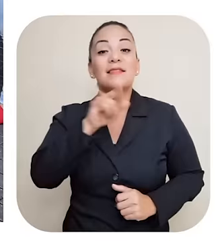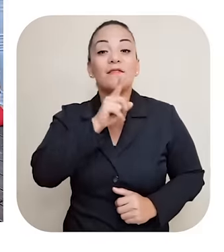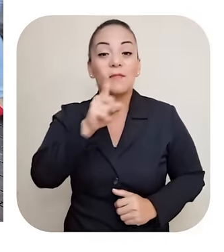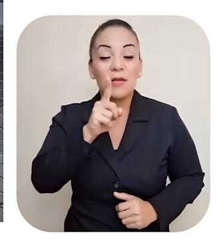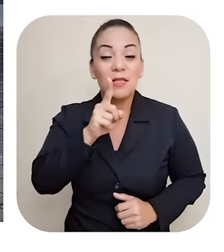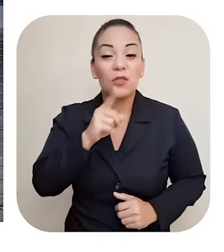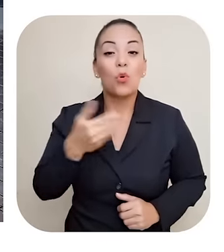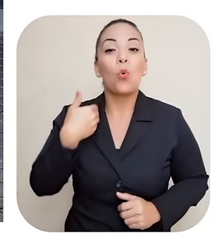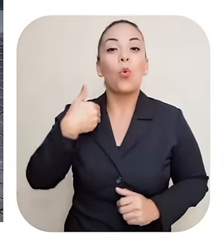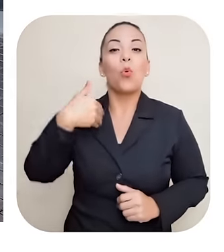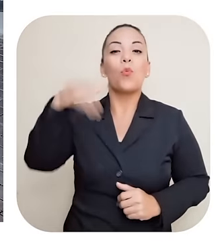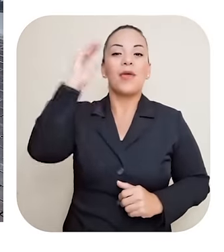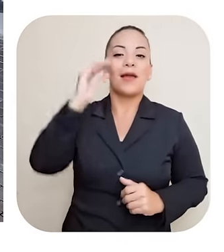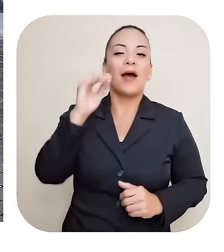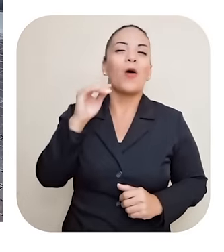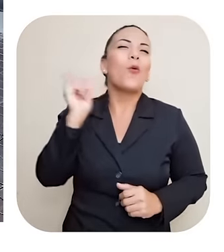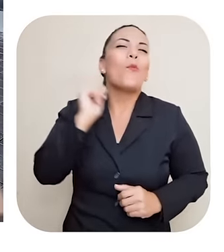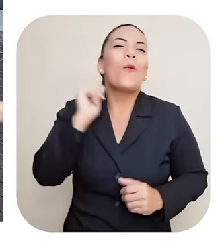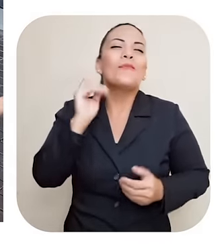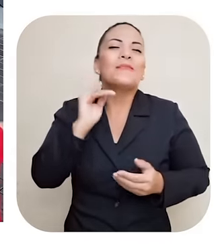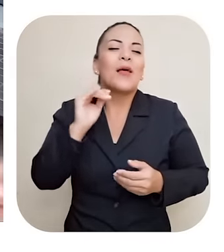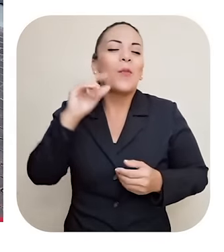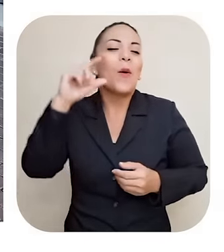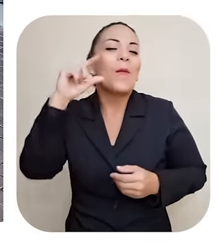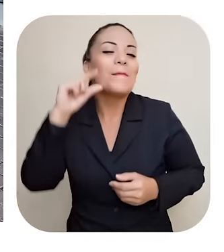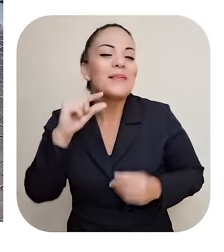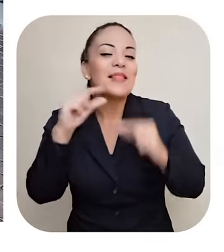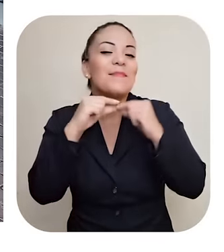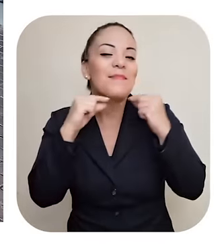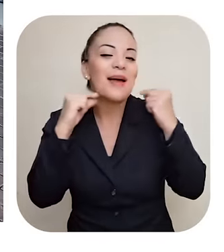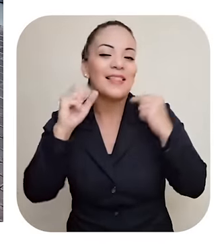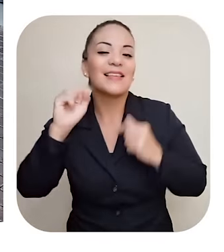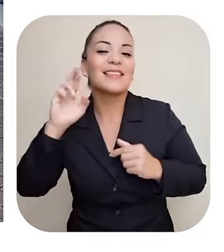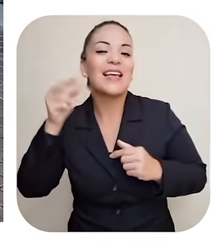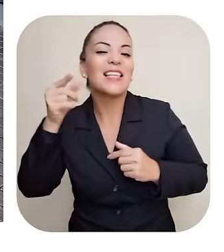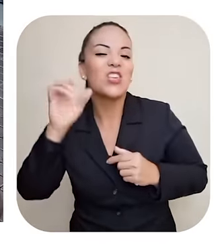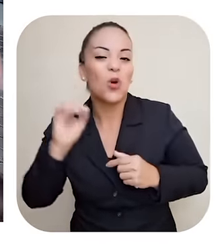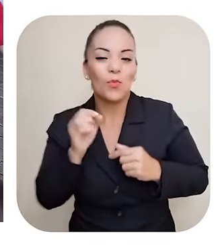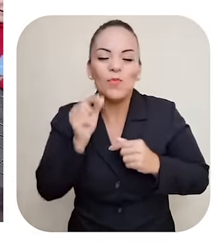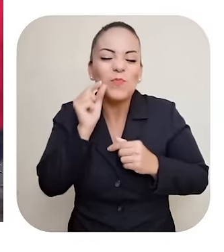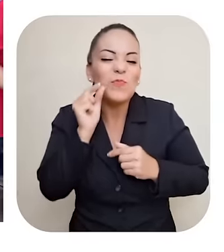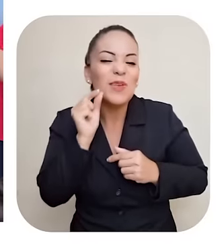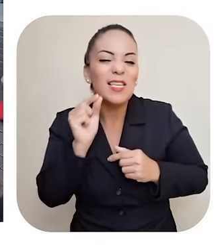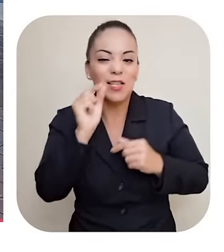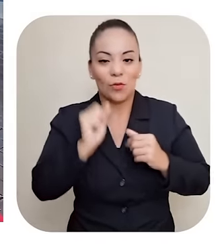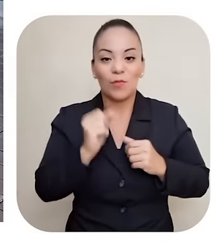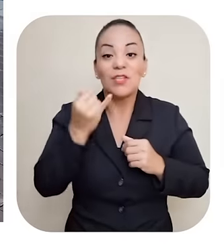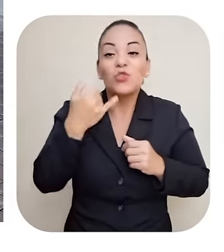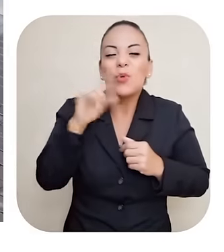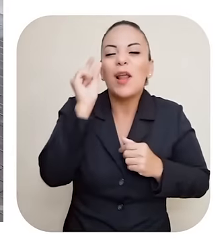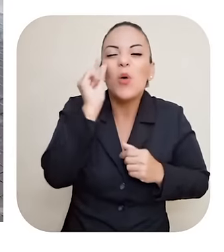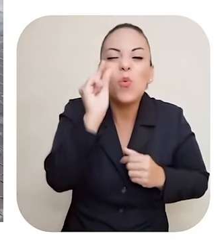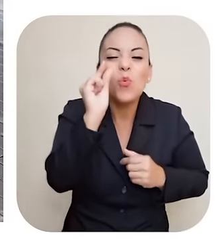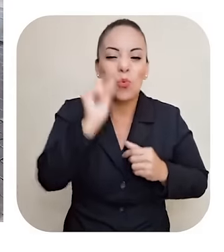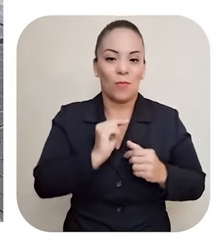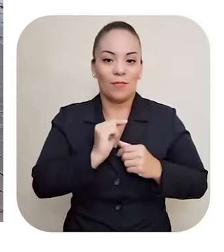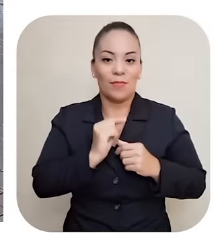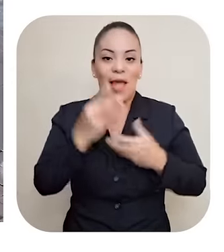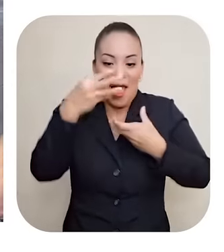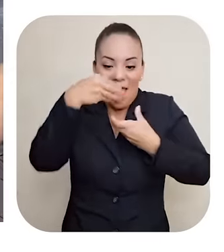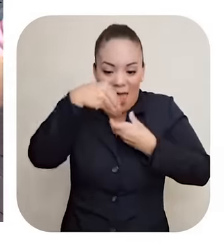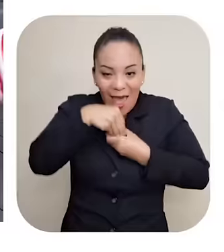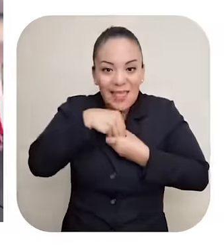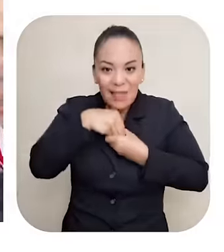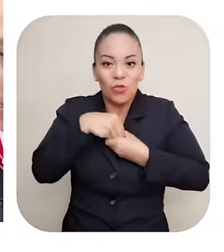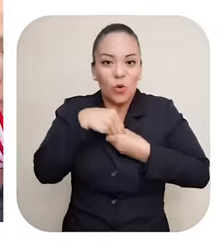Un micro padre Sergio En cada uno de nosotros Y pusiéramos Una milésima Un centésimo Del esfuerzo que